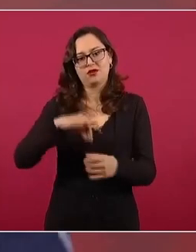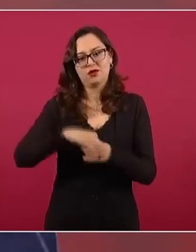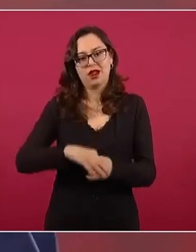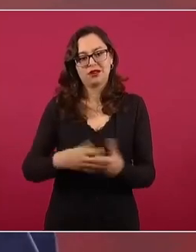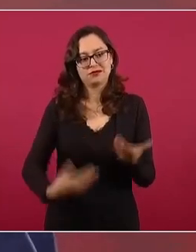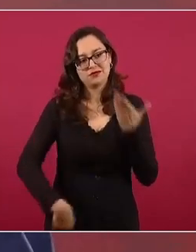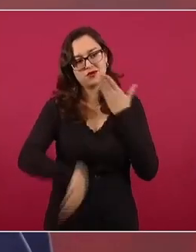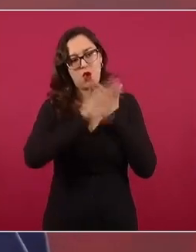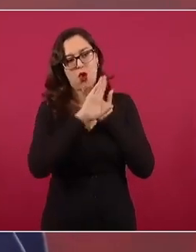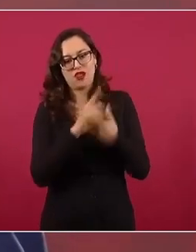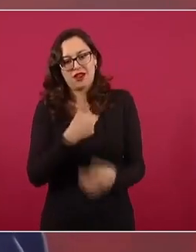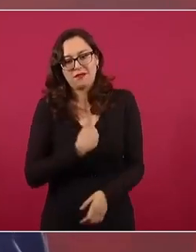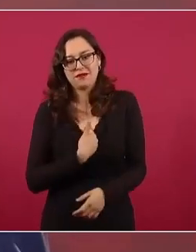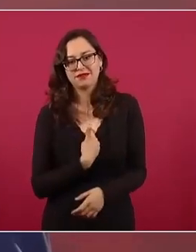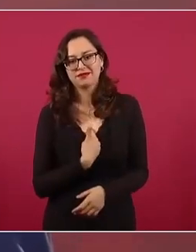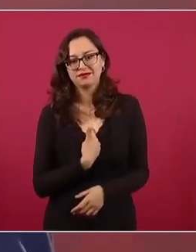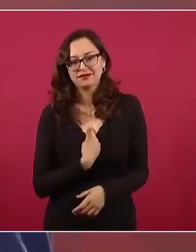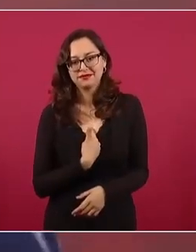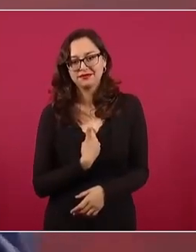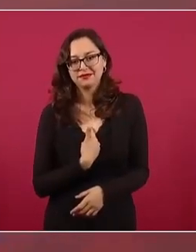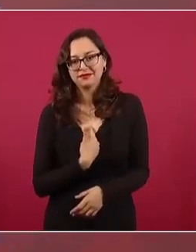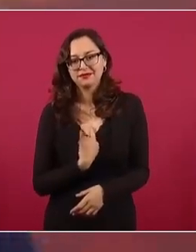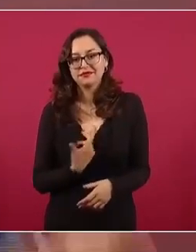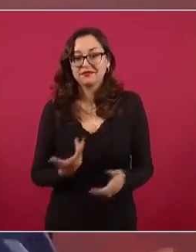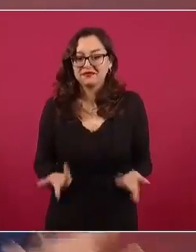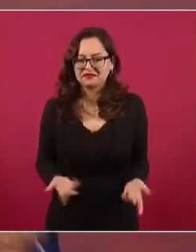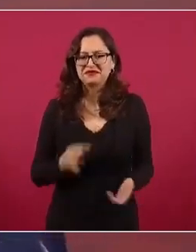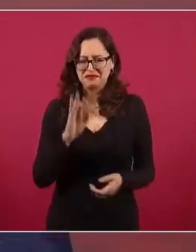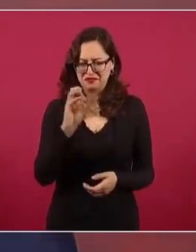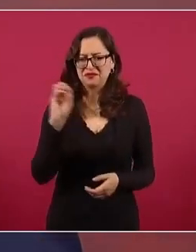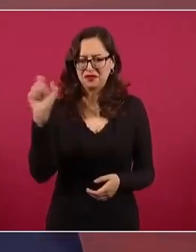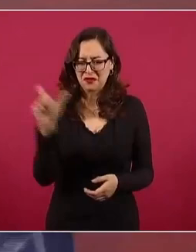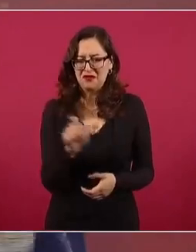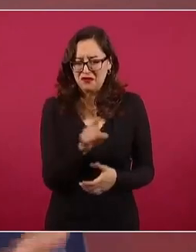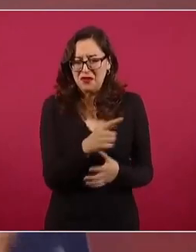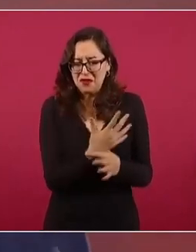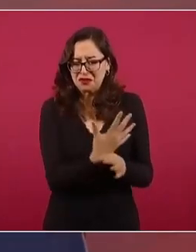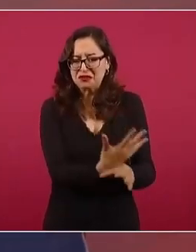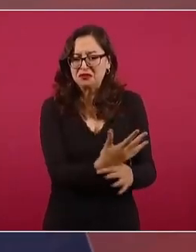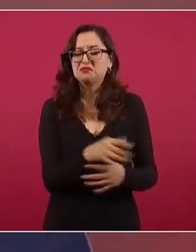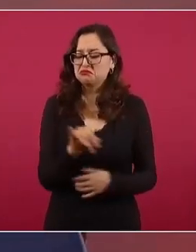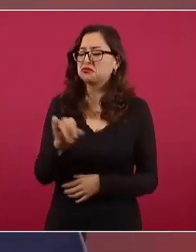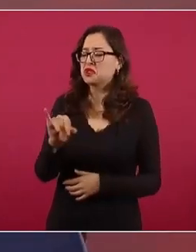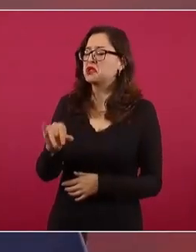Porque él lo ha confesado, Fox,